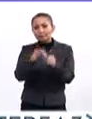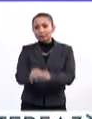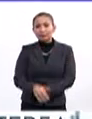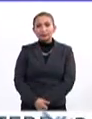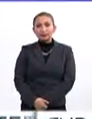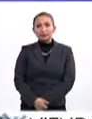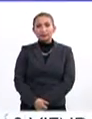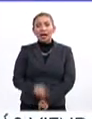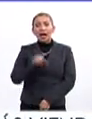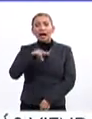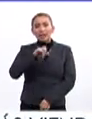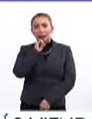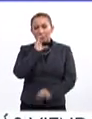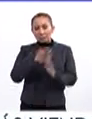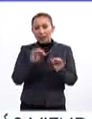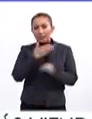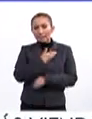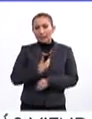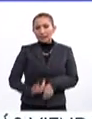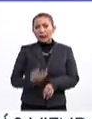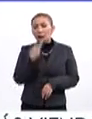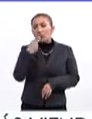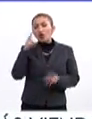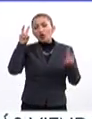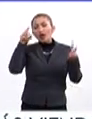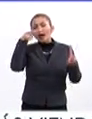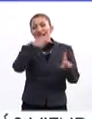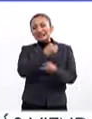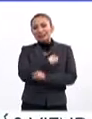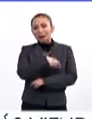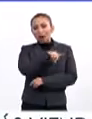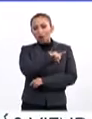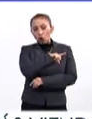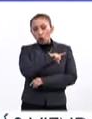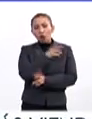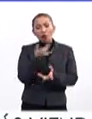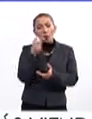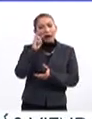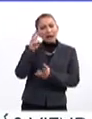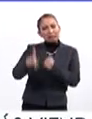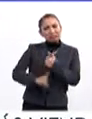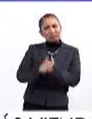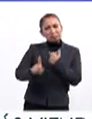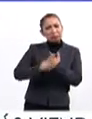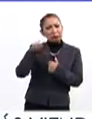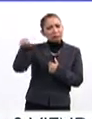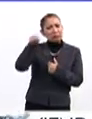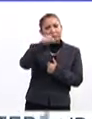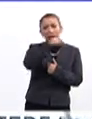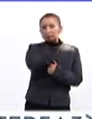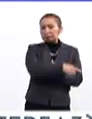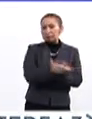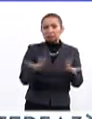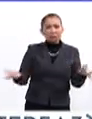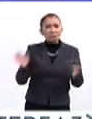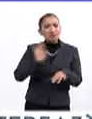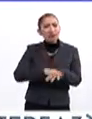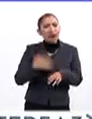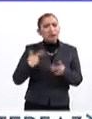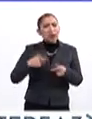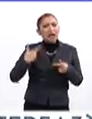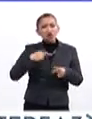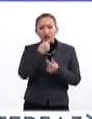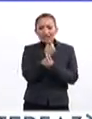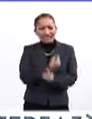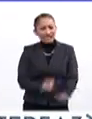Ah, no, Omar, también comentarles que el presidente se refirió al tema de la salud, reconoció que hay un grave problema de obesidad, especialmente la población